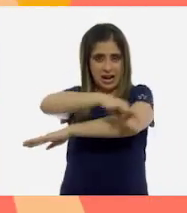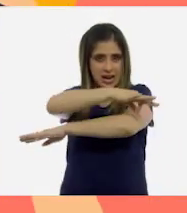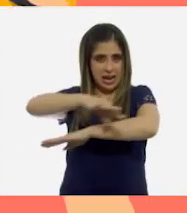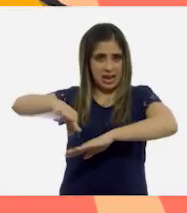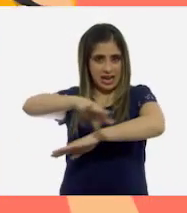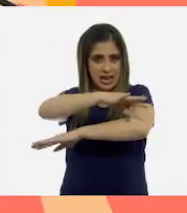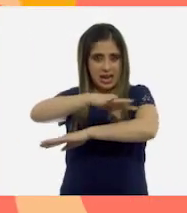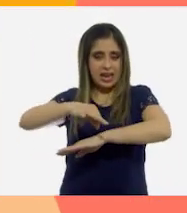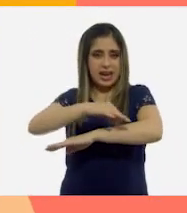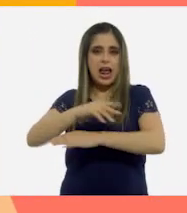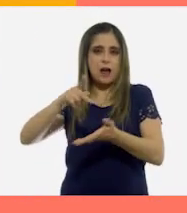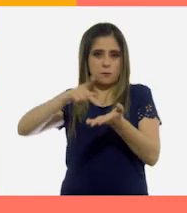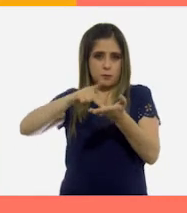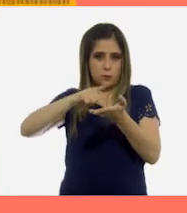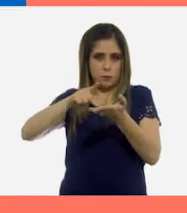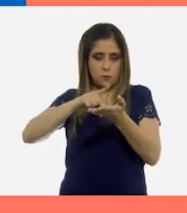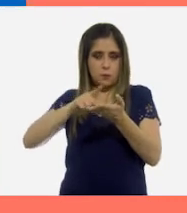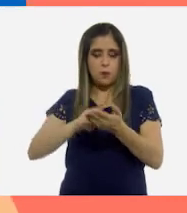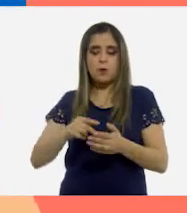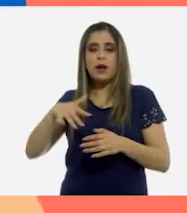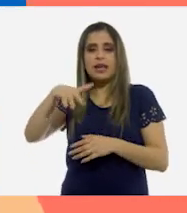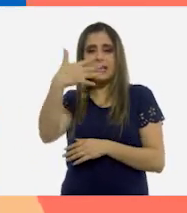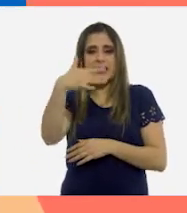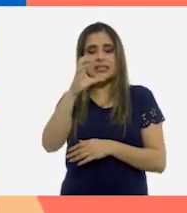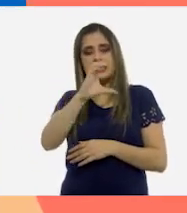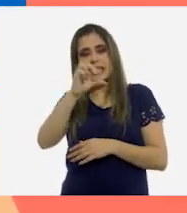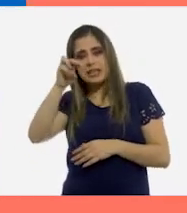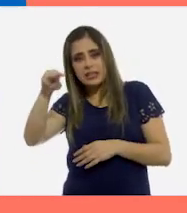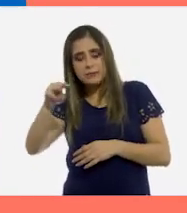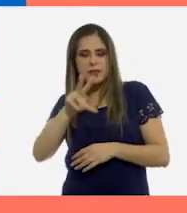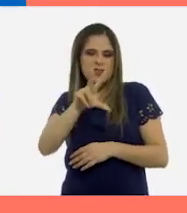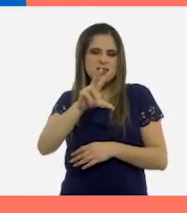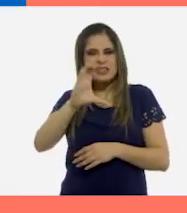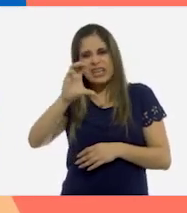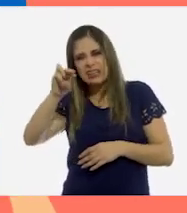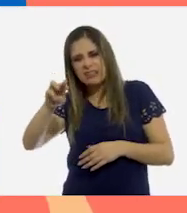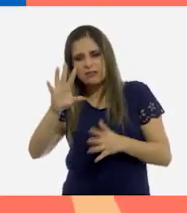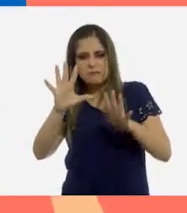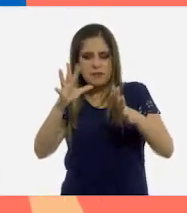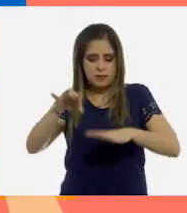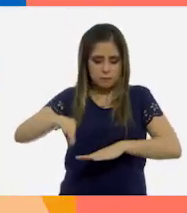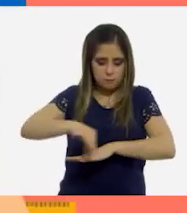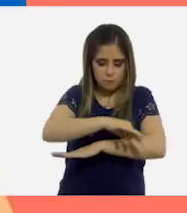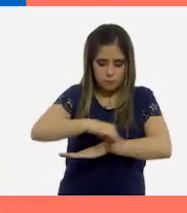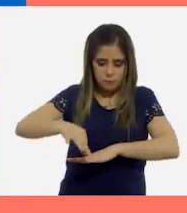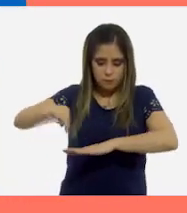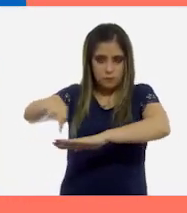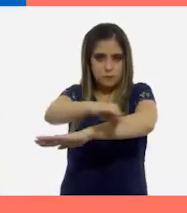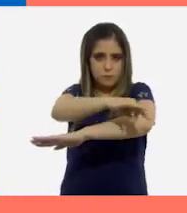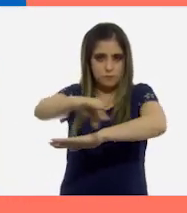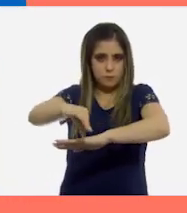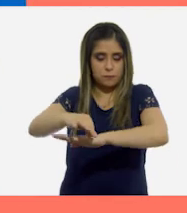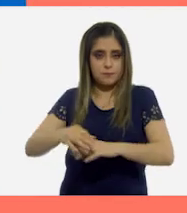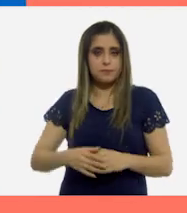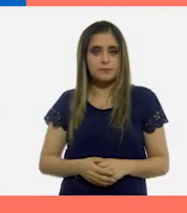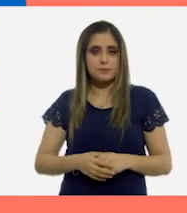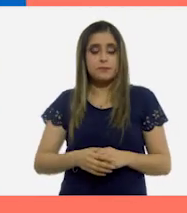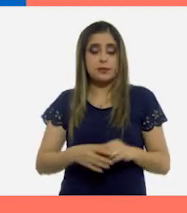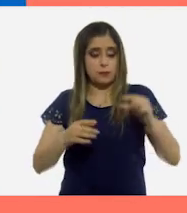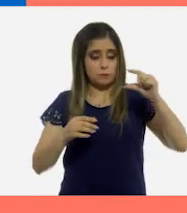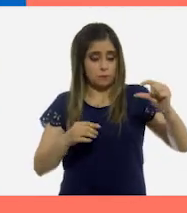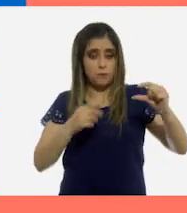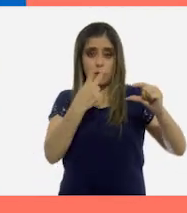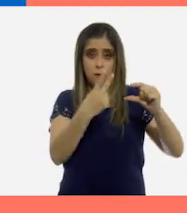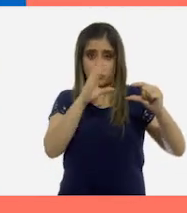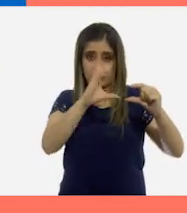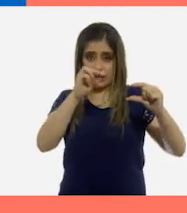marca con el plumón o la pluma de 15 a 18 centímetros de largo de un lado. 6. Dejando un margen de